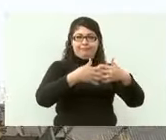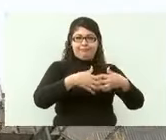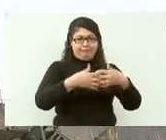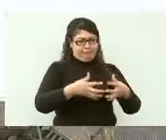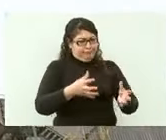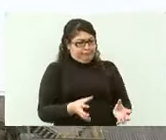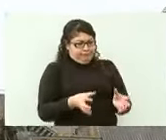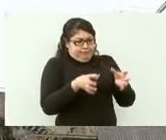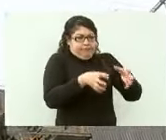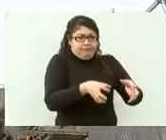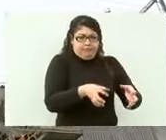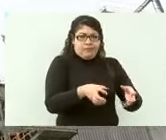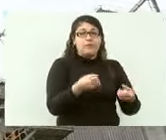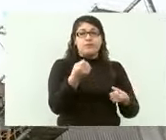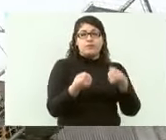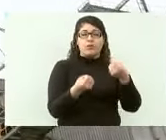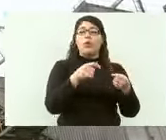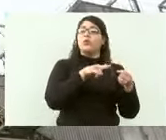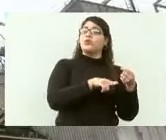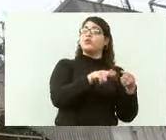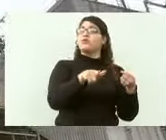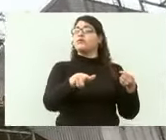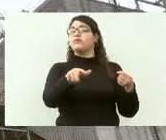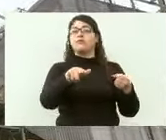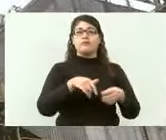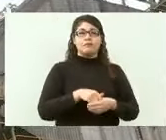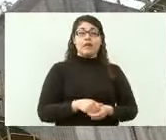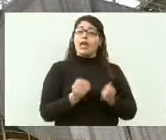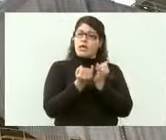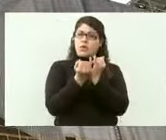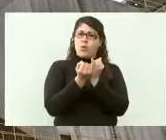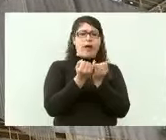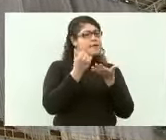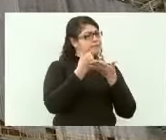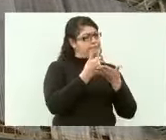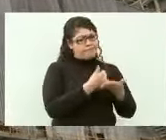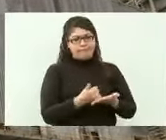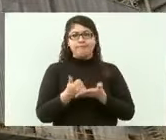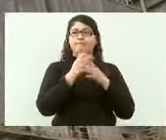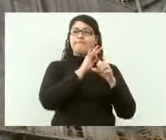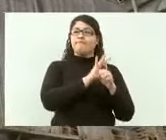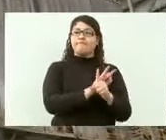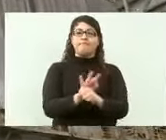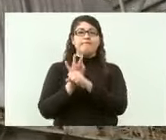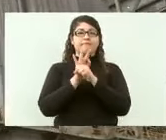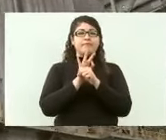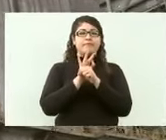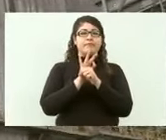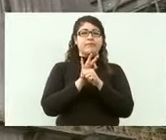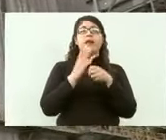Tenía programada esta visita desde hace más de un mes